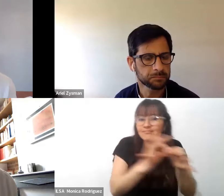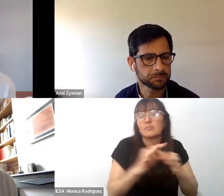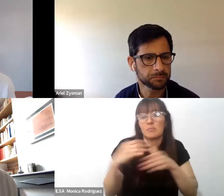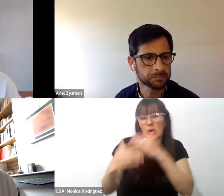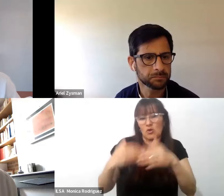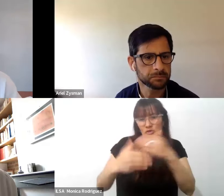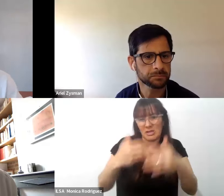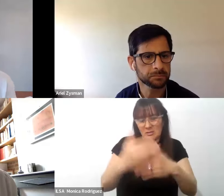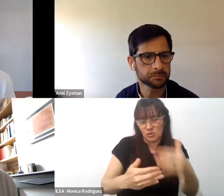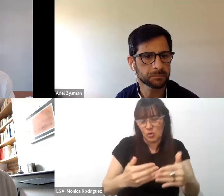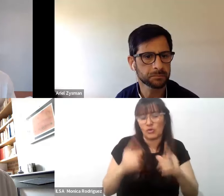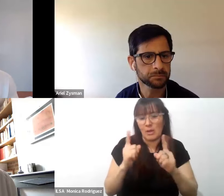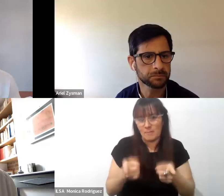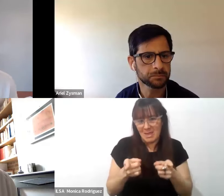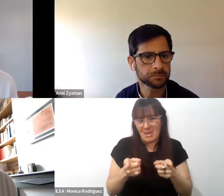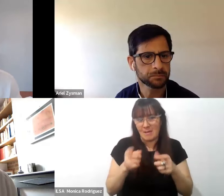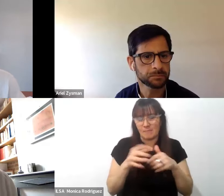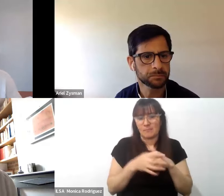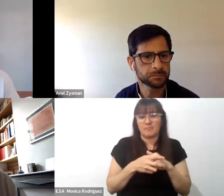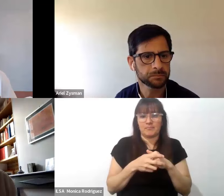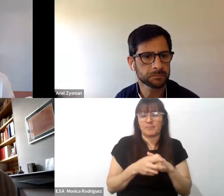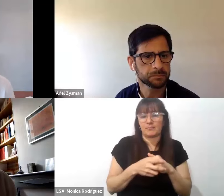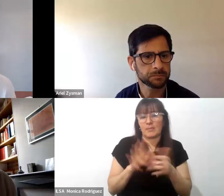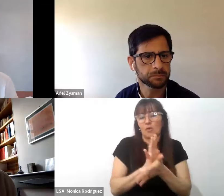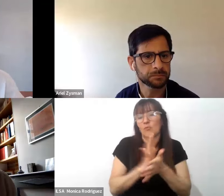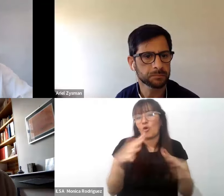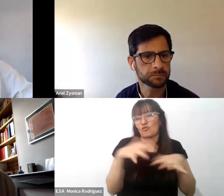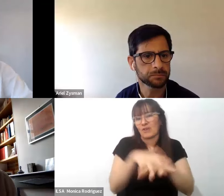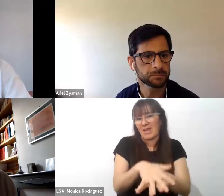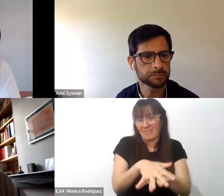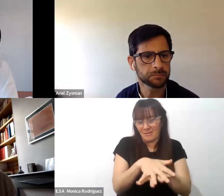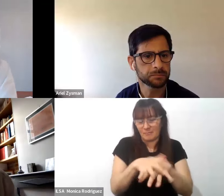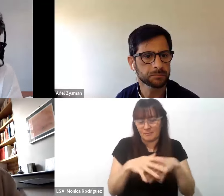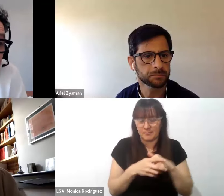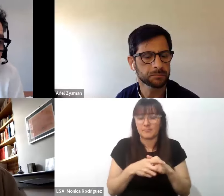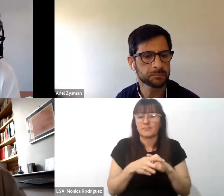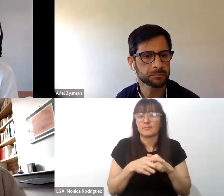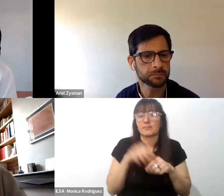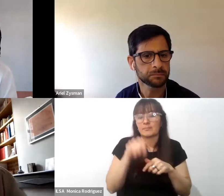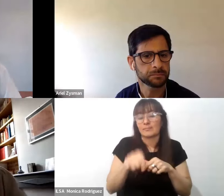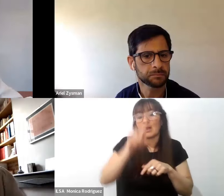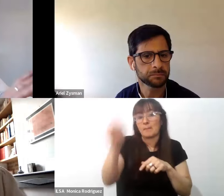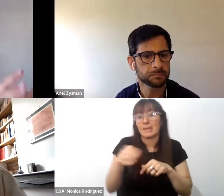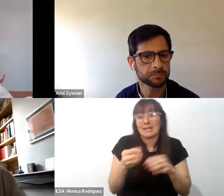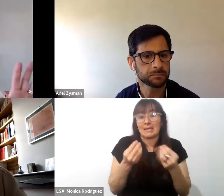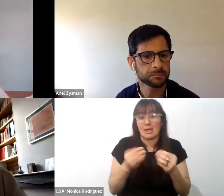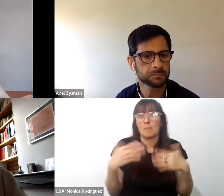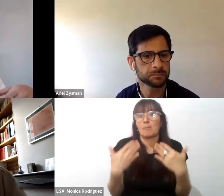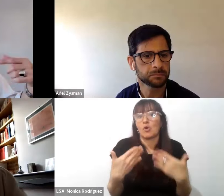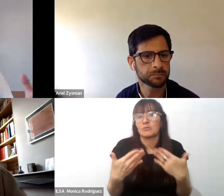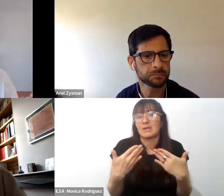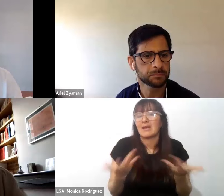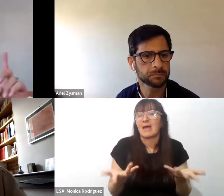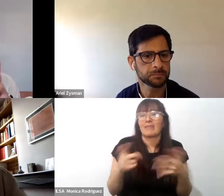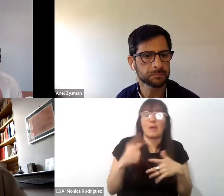horizontal de circulación en red de narrativas que genera justamente la posibilidad de objetivaciones